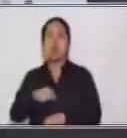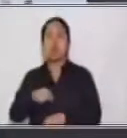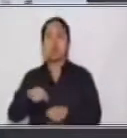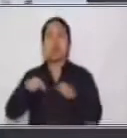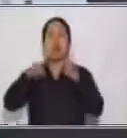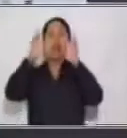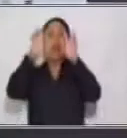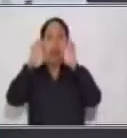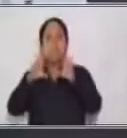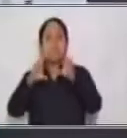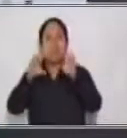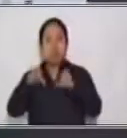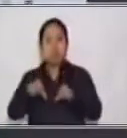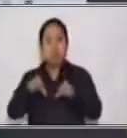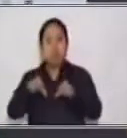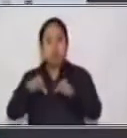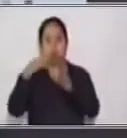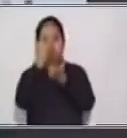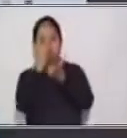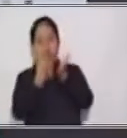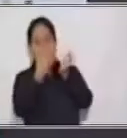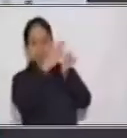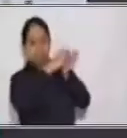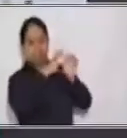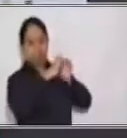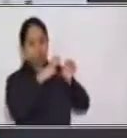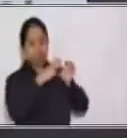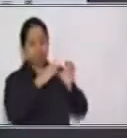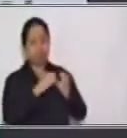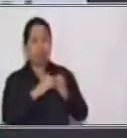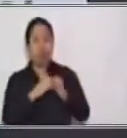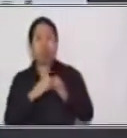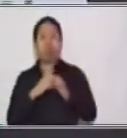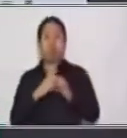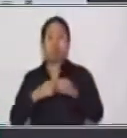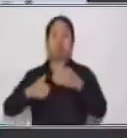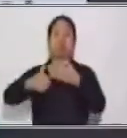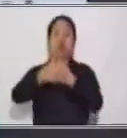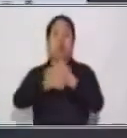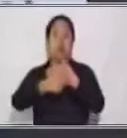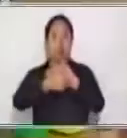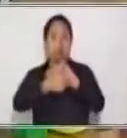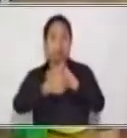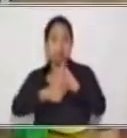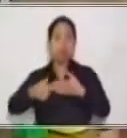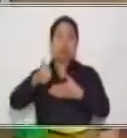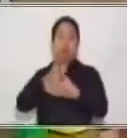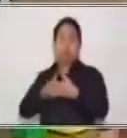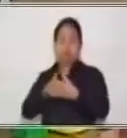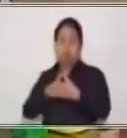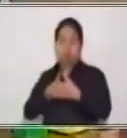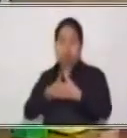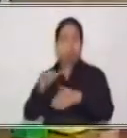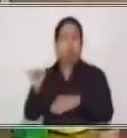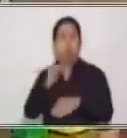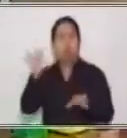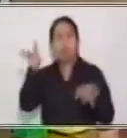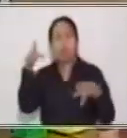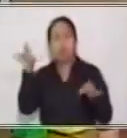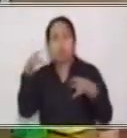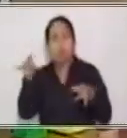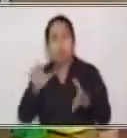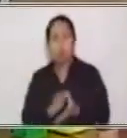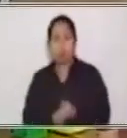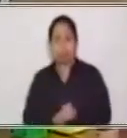billete. Hacemos aclaración, en los billetes tenemos anverso y reverso, como en una hoja de papel común.